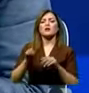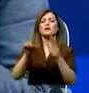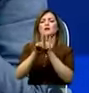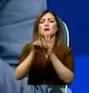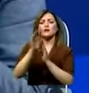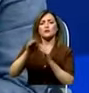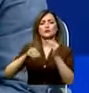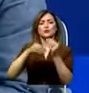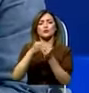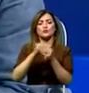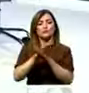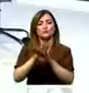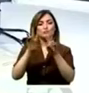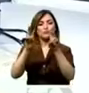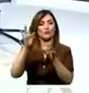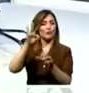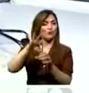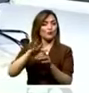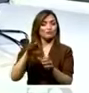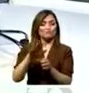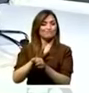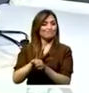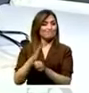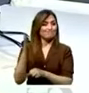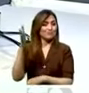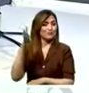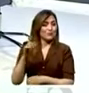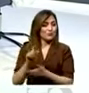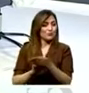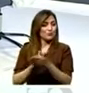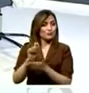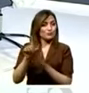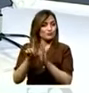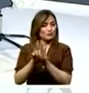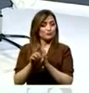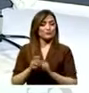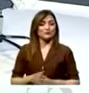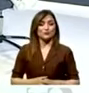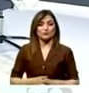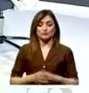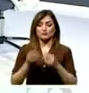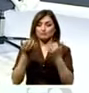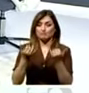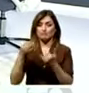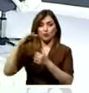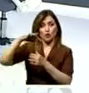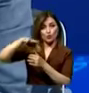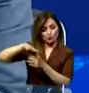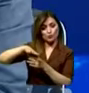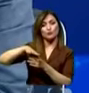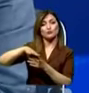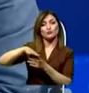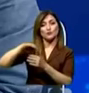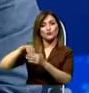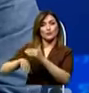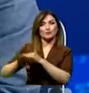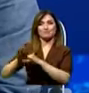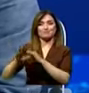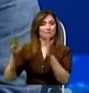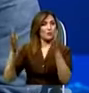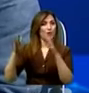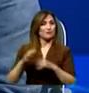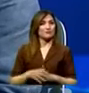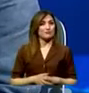inversiones. No hay los votos para aprobar la ley, pero en este momento tampoco hay los votos para archivar la ley. ¿Está